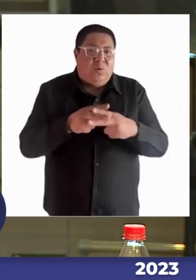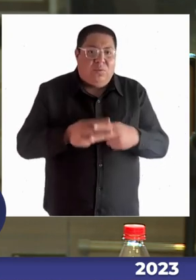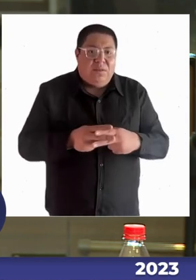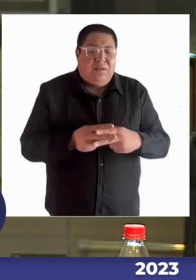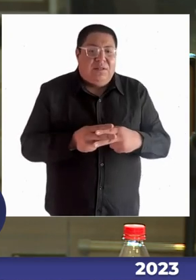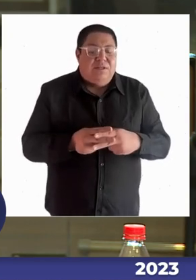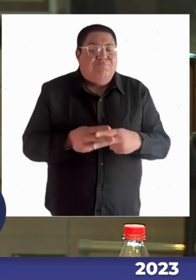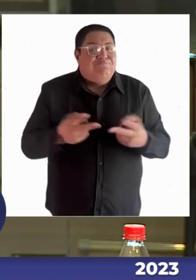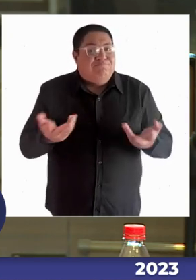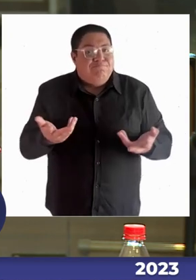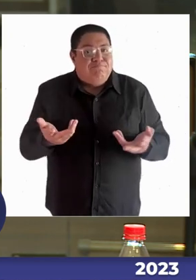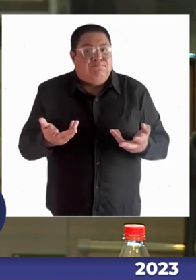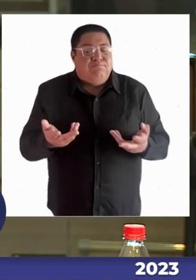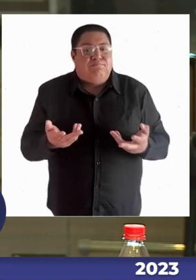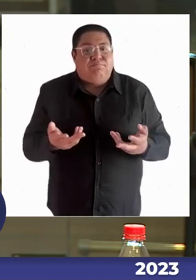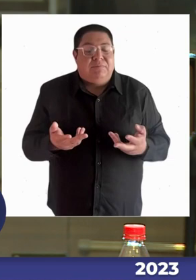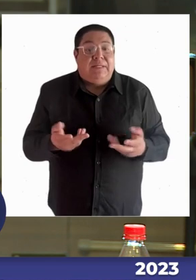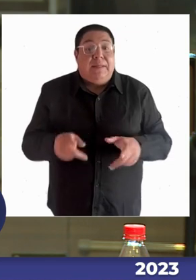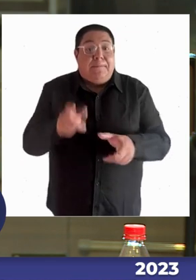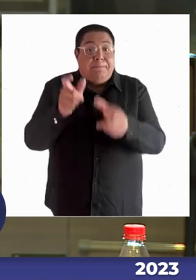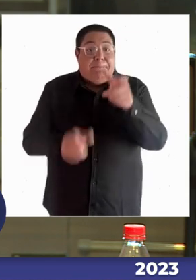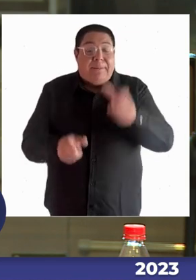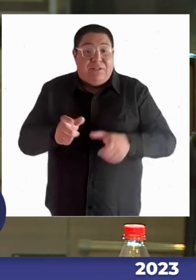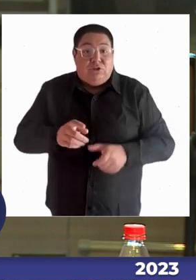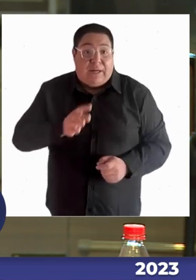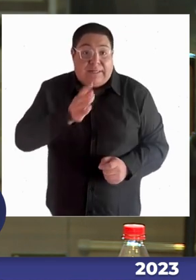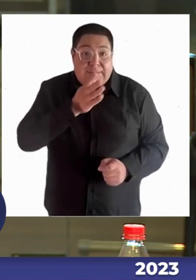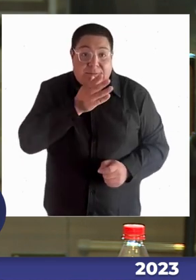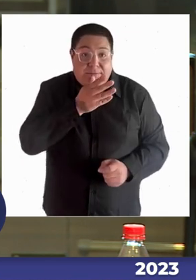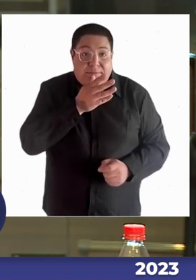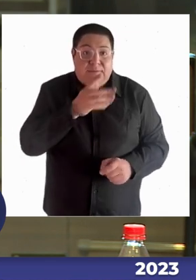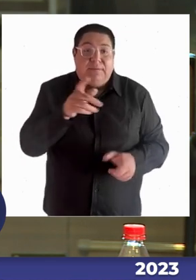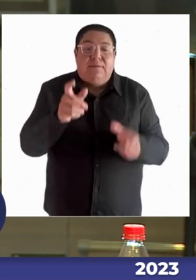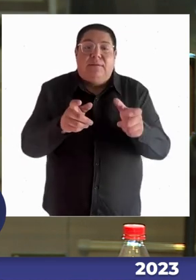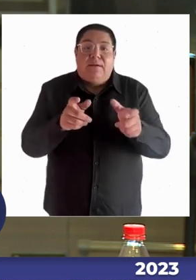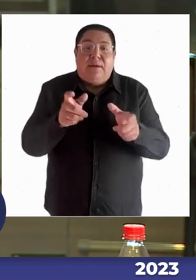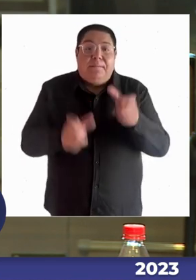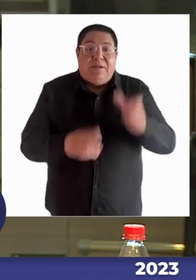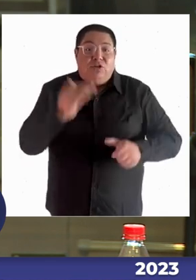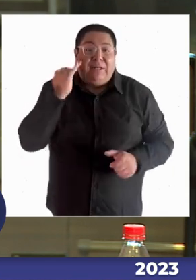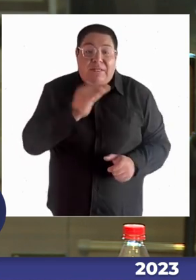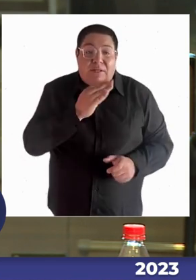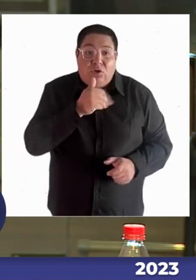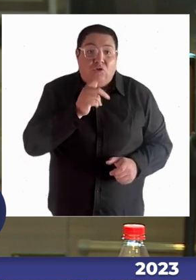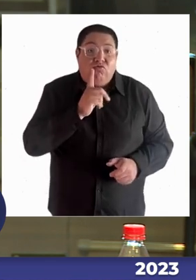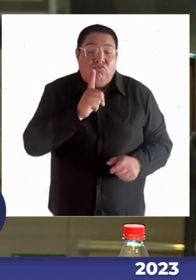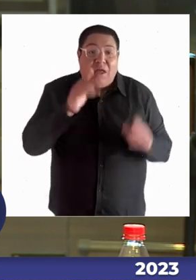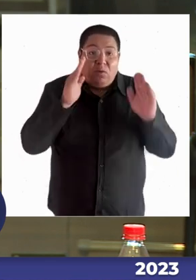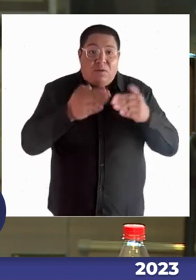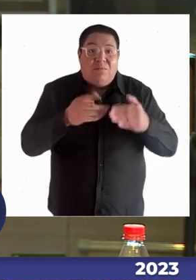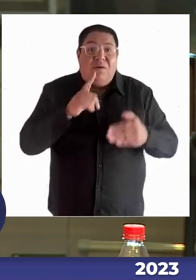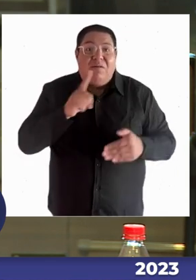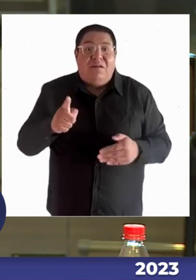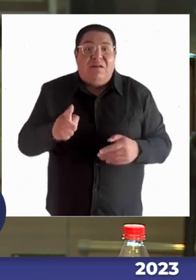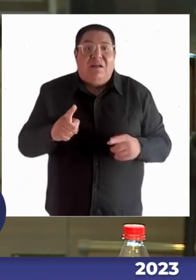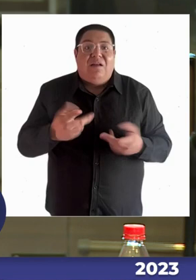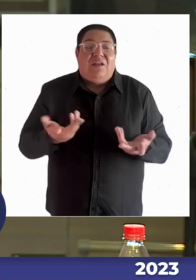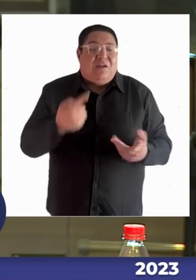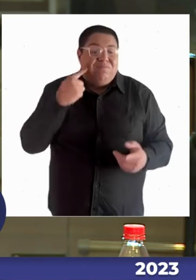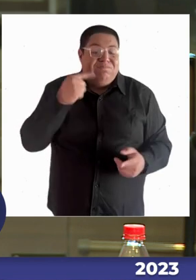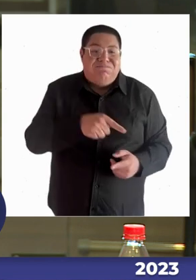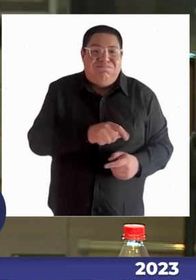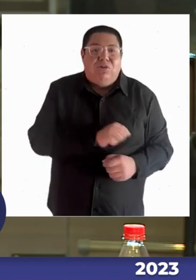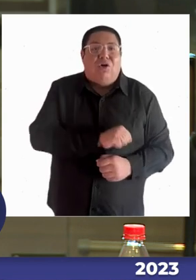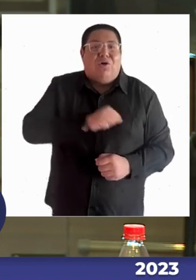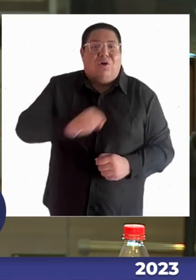Y a las personas que no tenemos autismo, o que nuestros niños no tienen autismo, nos ha jugado en contra en la práctica, ¿no? Creo que es